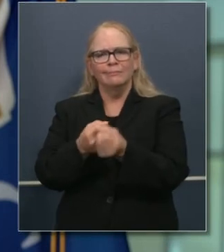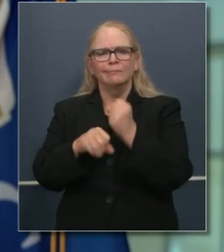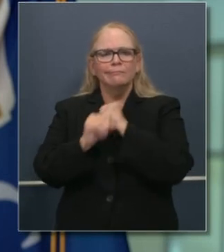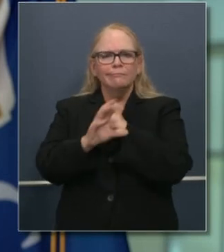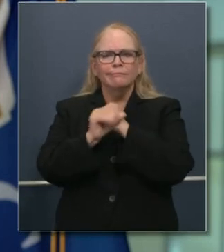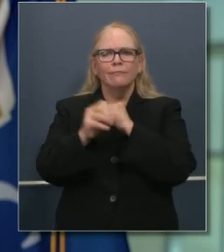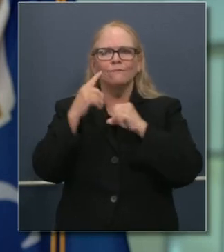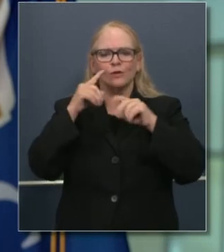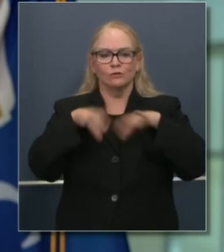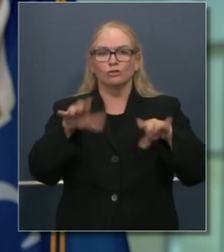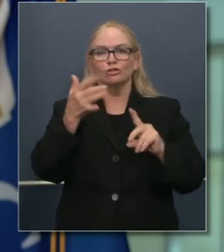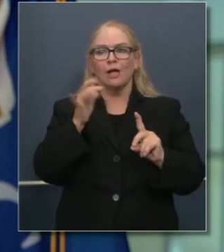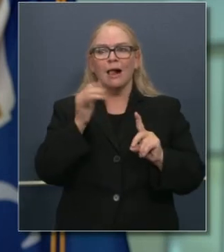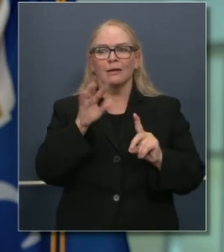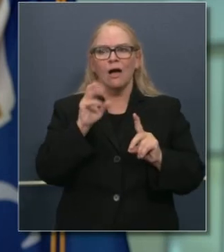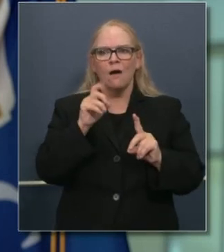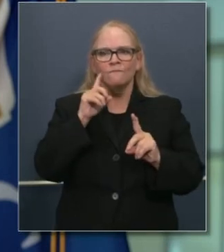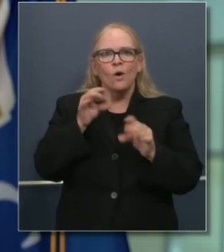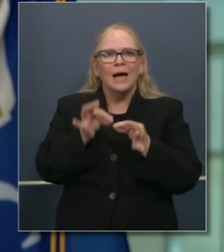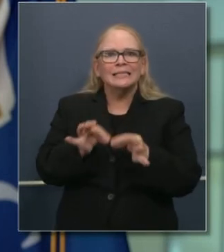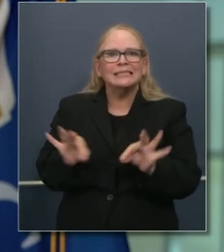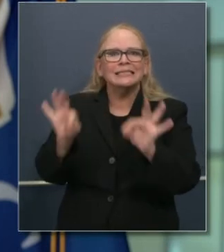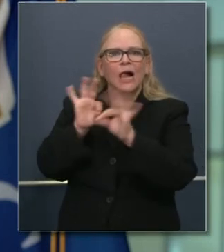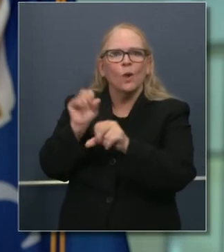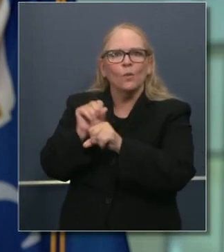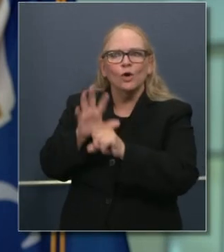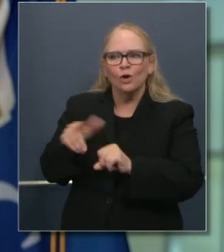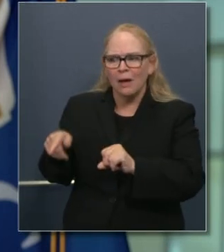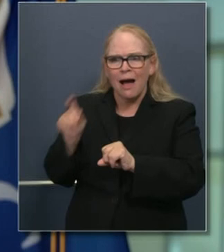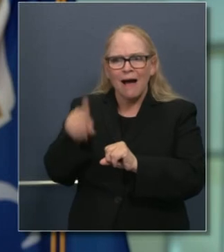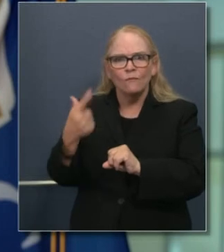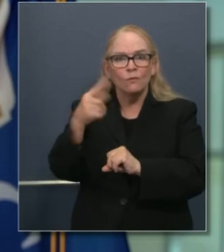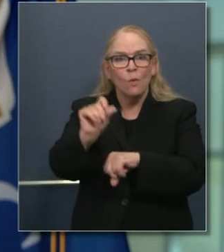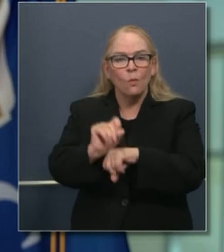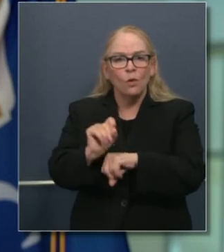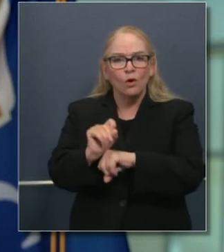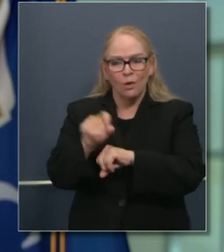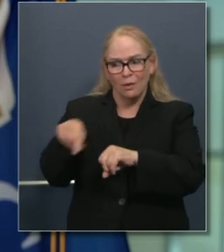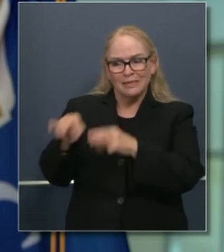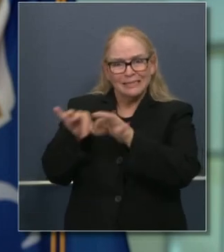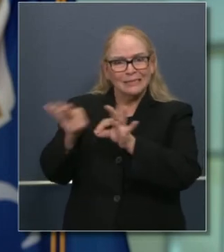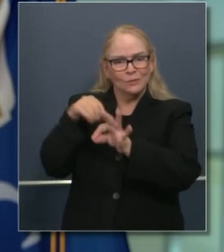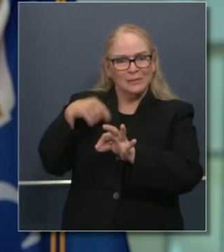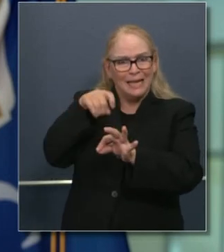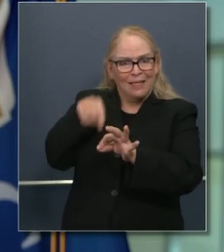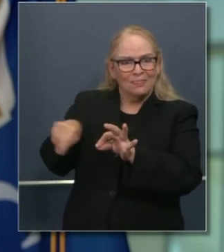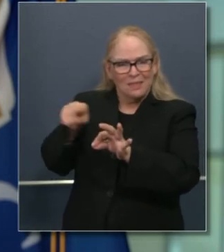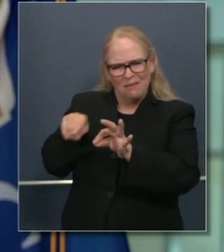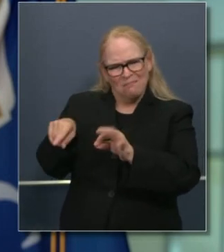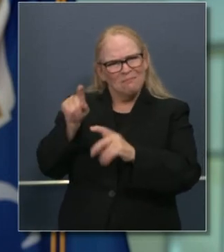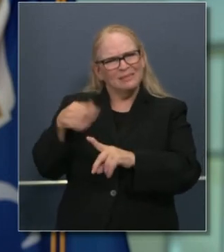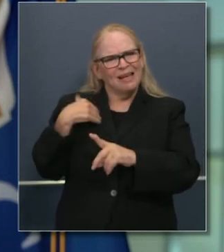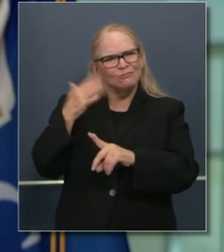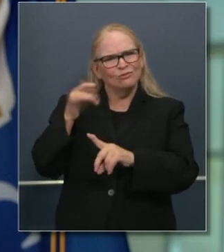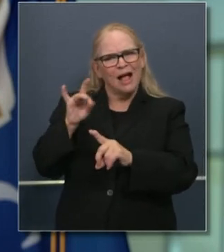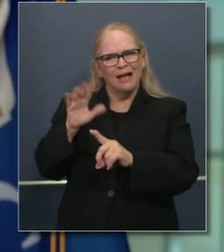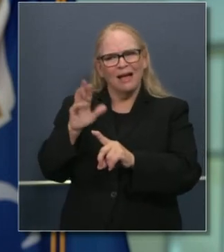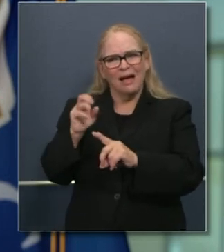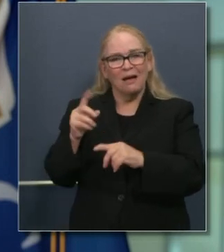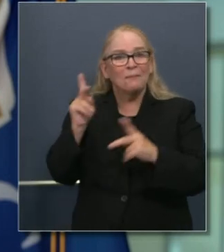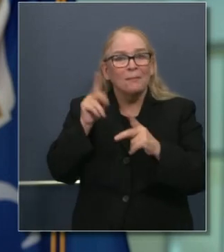muchos meses respecto a cuidado de niños para trabajadores esenciales. Para cumplir con las necesidades de la fuerza laboral